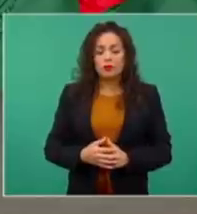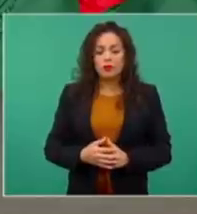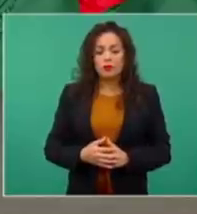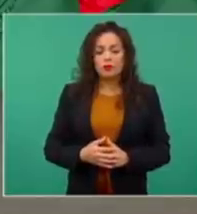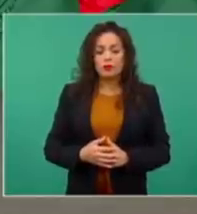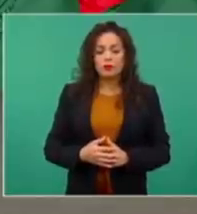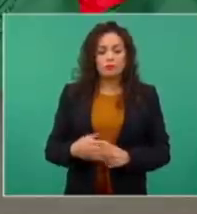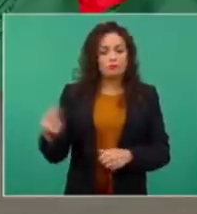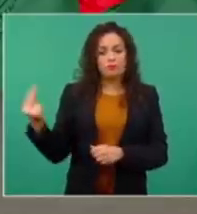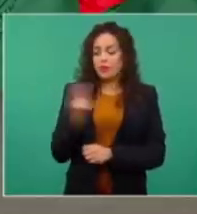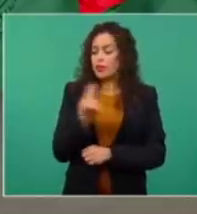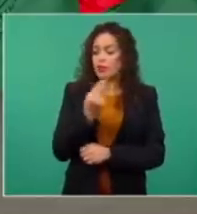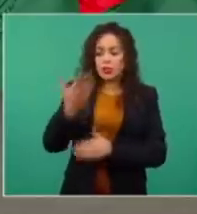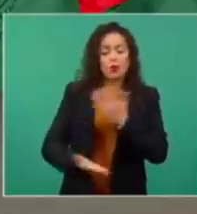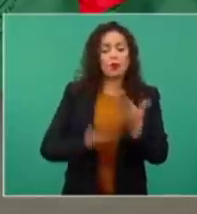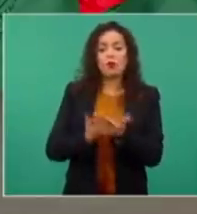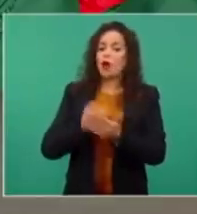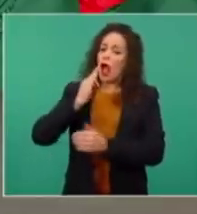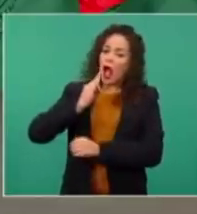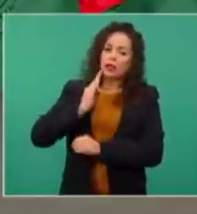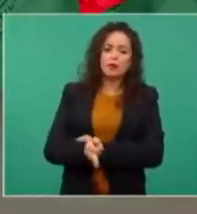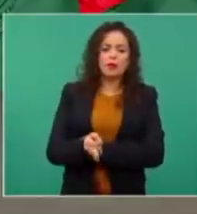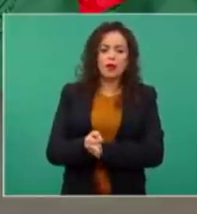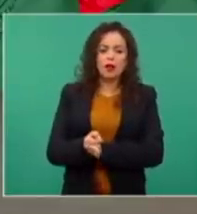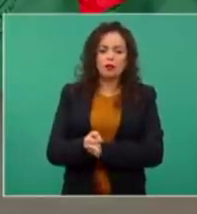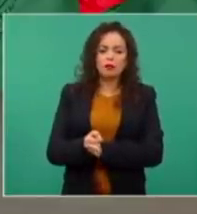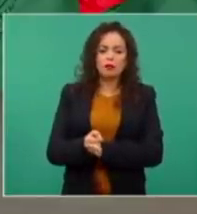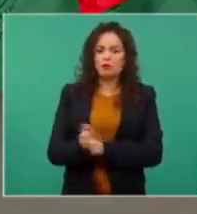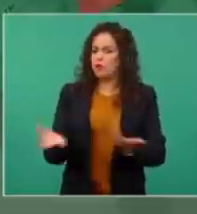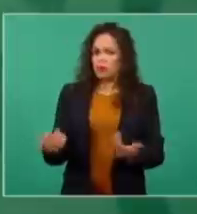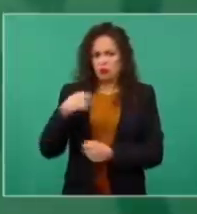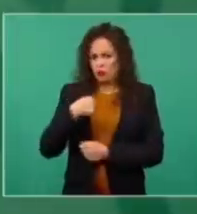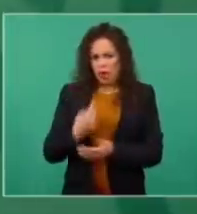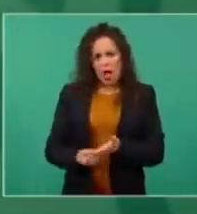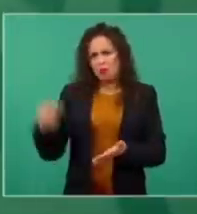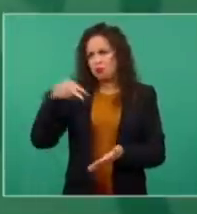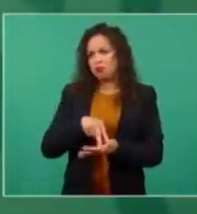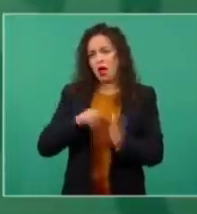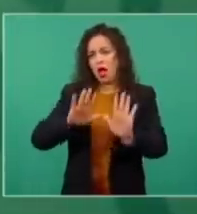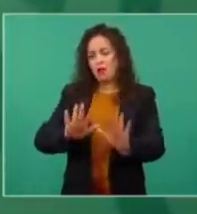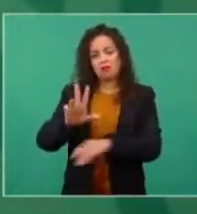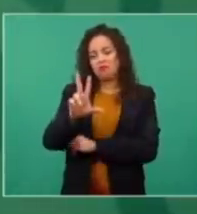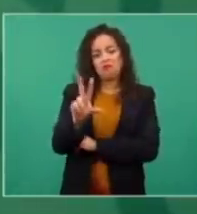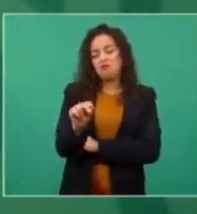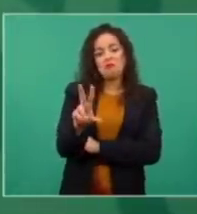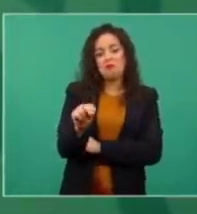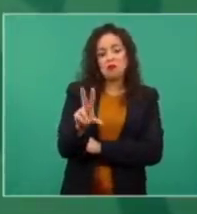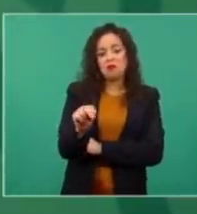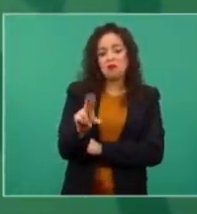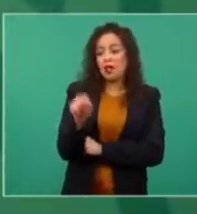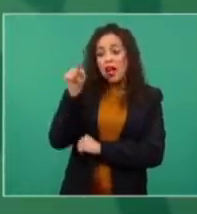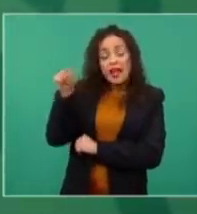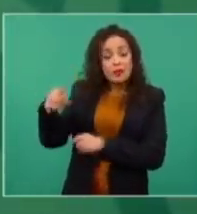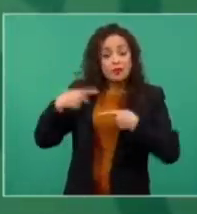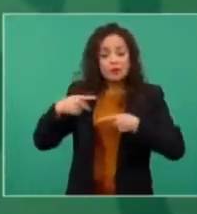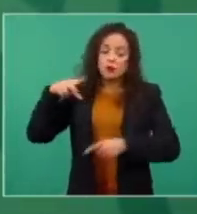aceptar las propuestas y no pararlos de la mesa. Y yo me paré, dije no, no, a él no.